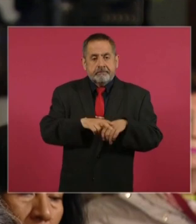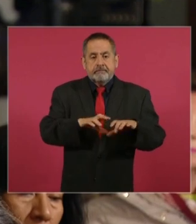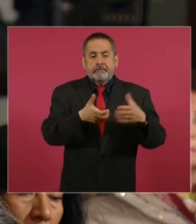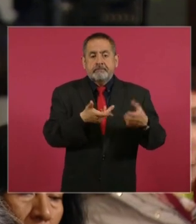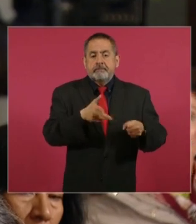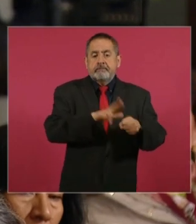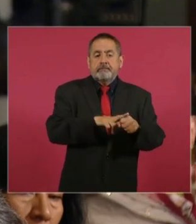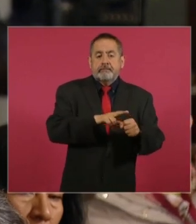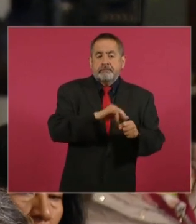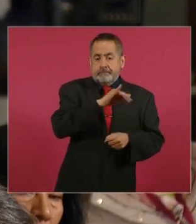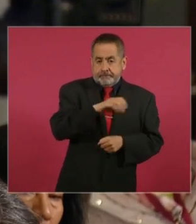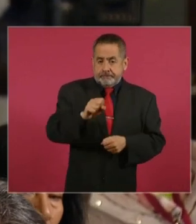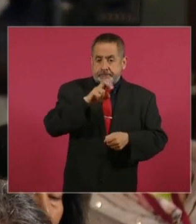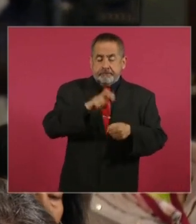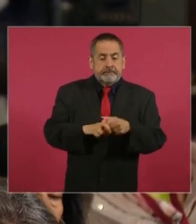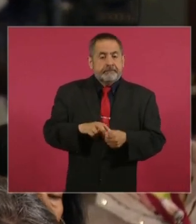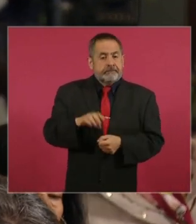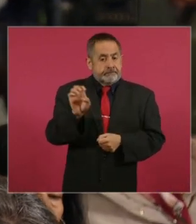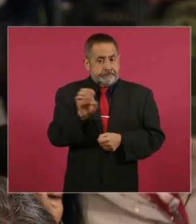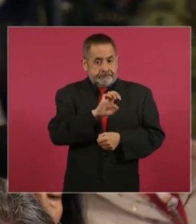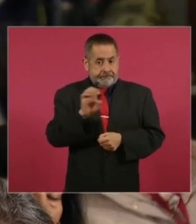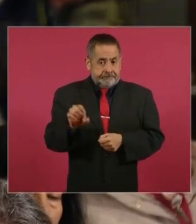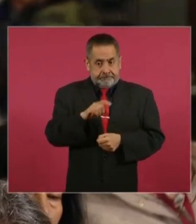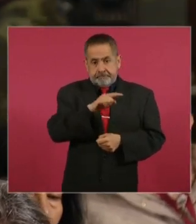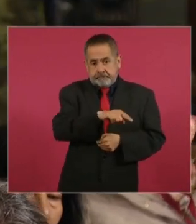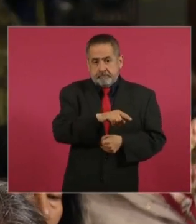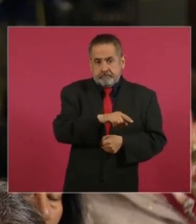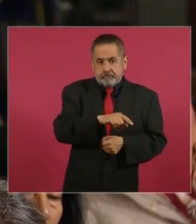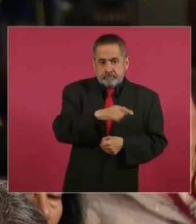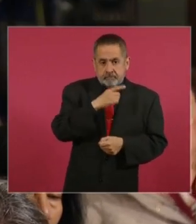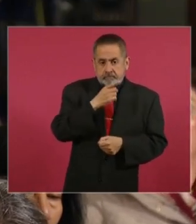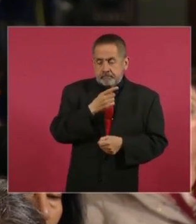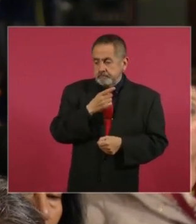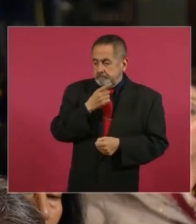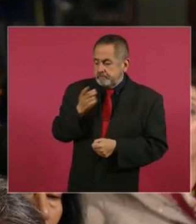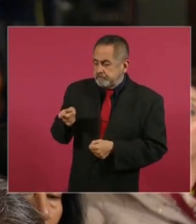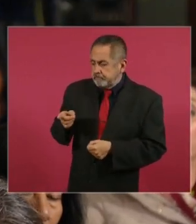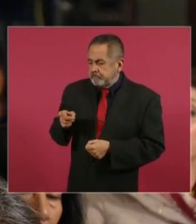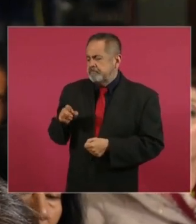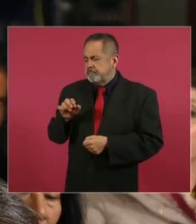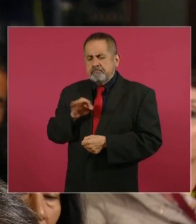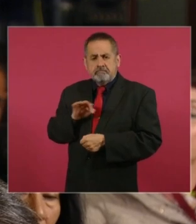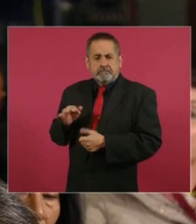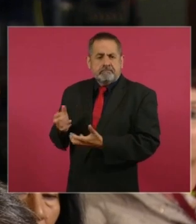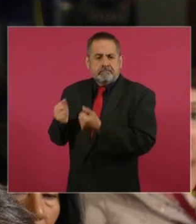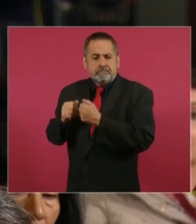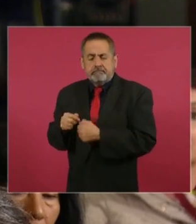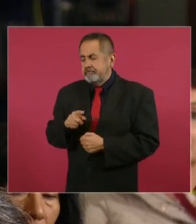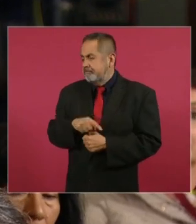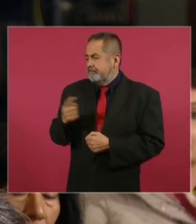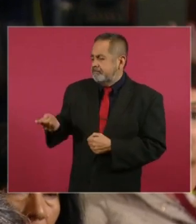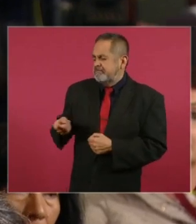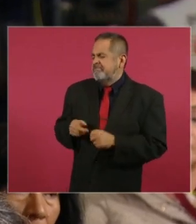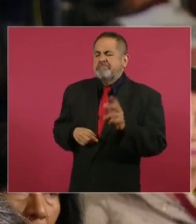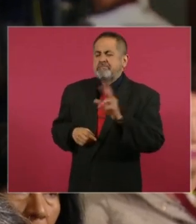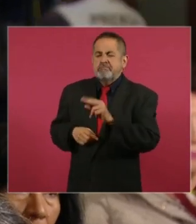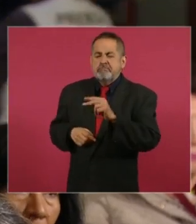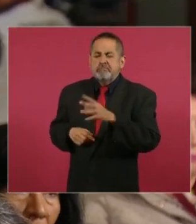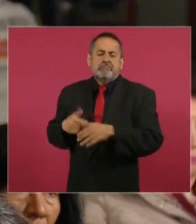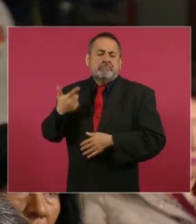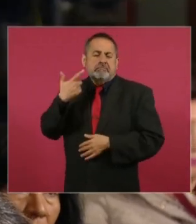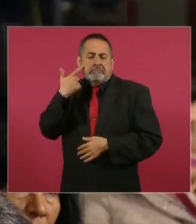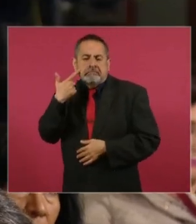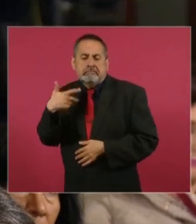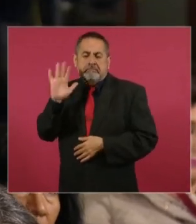Instituto Mexicano del Seguro Social en Ensenada, California, que sí podía salvarse, le dicen al hijo, pues vamos a ver en un